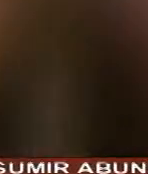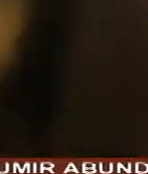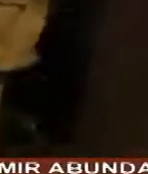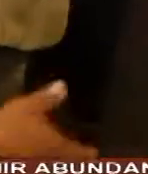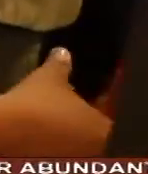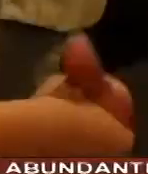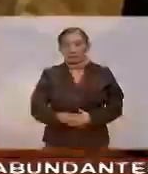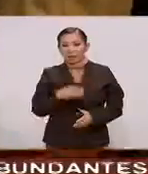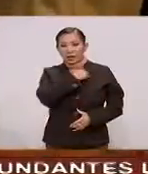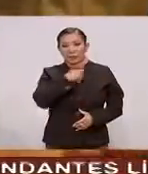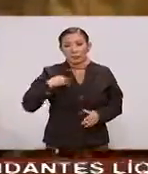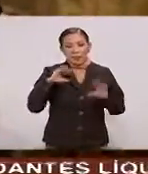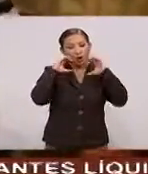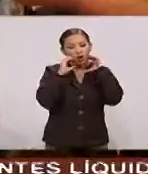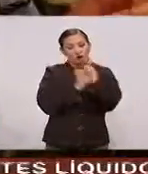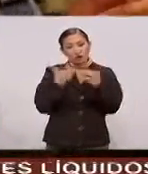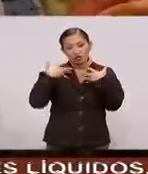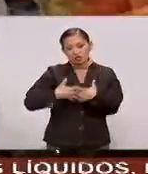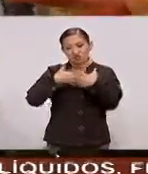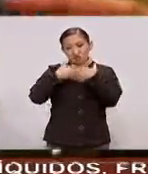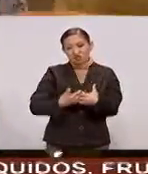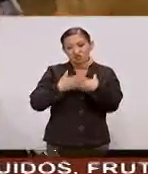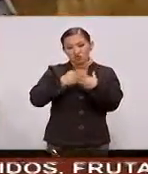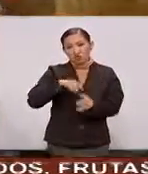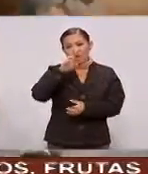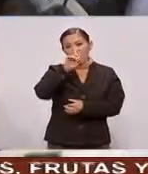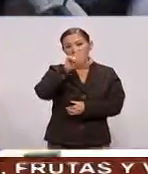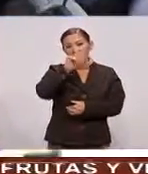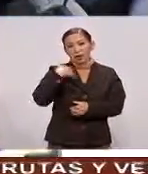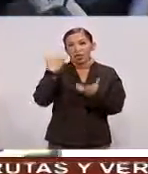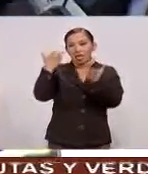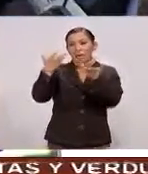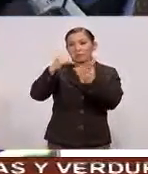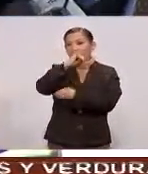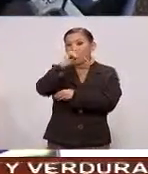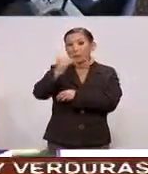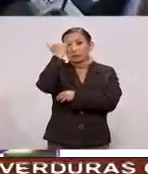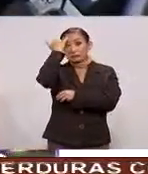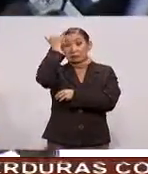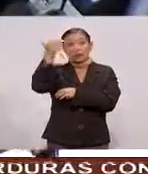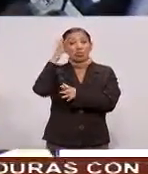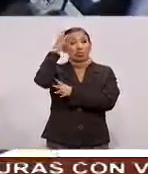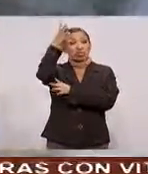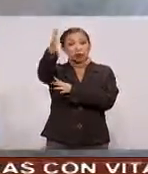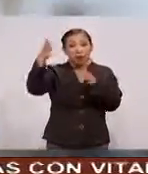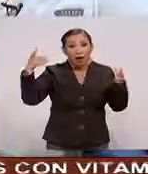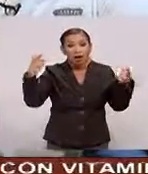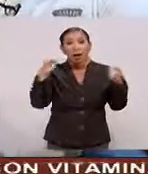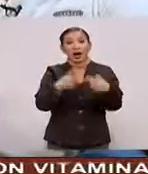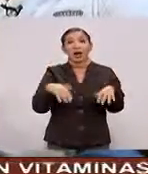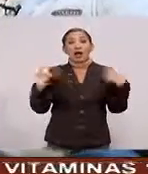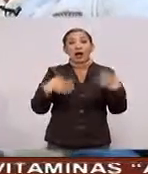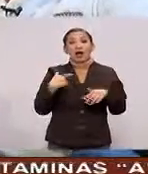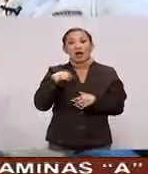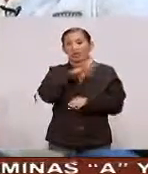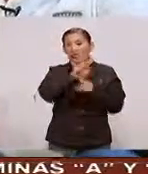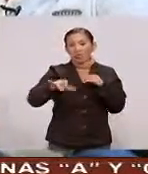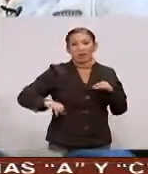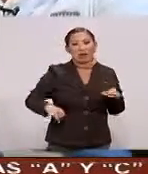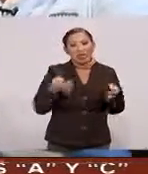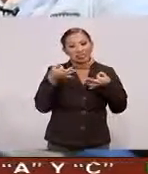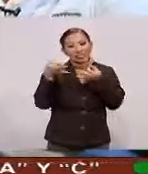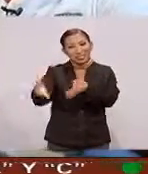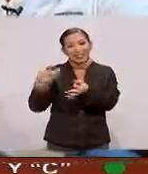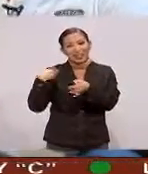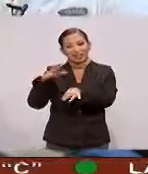Como miembros Del club de robótica Tenían grandes anhelos Pero no se imaginaron Hasta donde los llevaría Su esfuerzo Desde chico Tuve el interés En